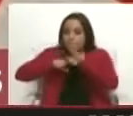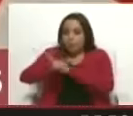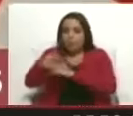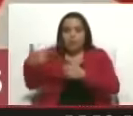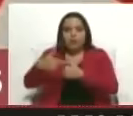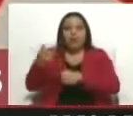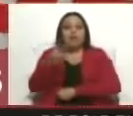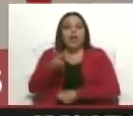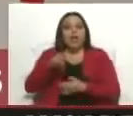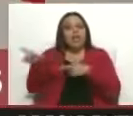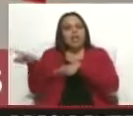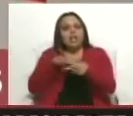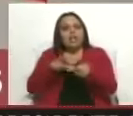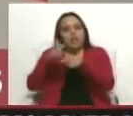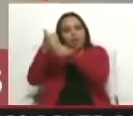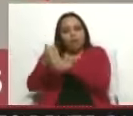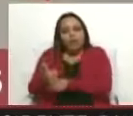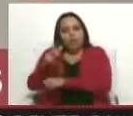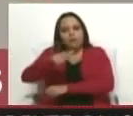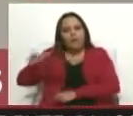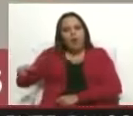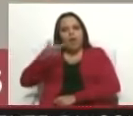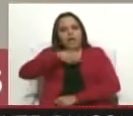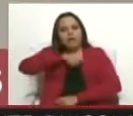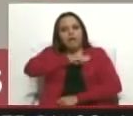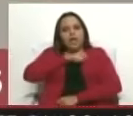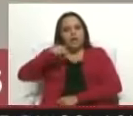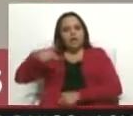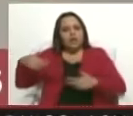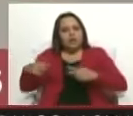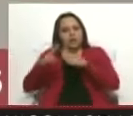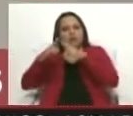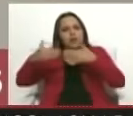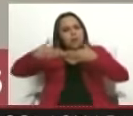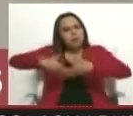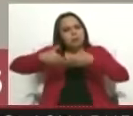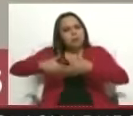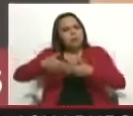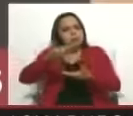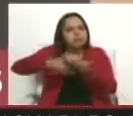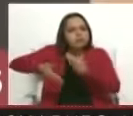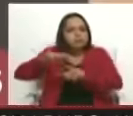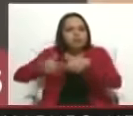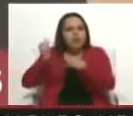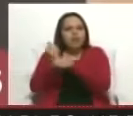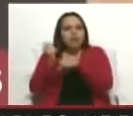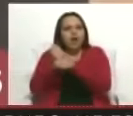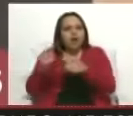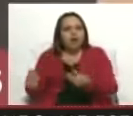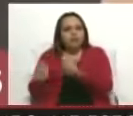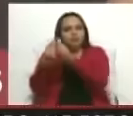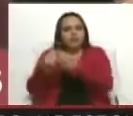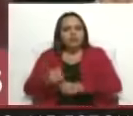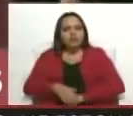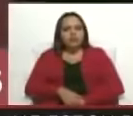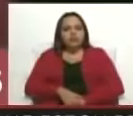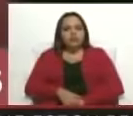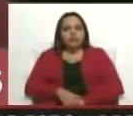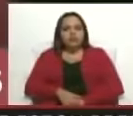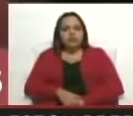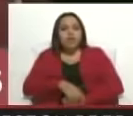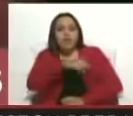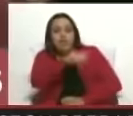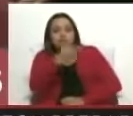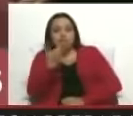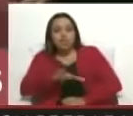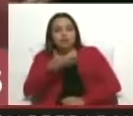allí las autoridades de Repsol y fue ese encuentro de diplomacia además y de trabajo en conjunto, de voluntades. Eso es lo que